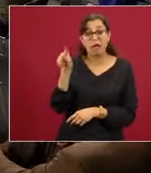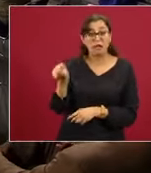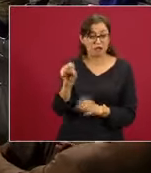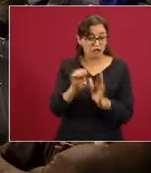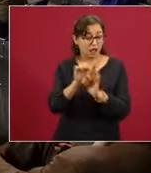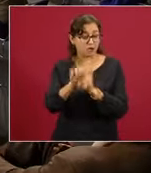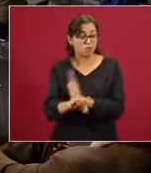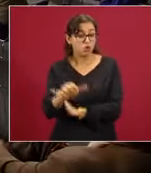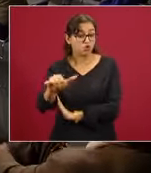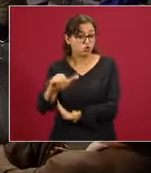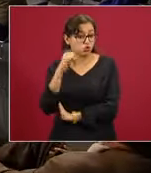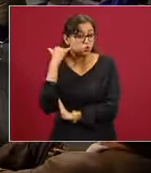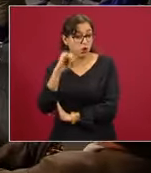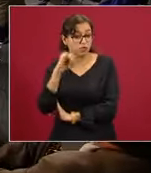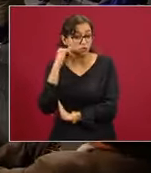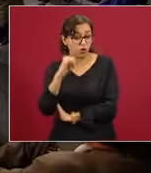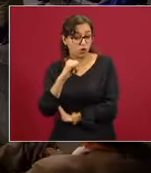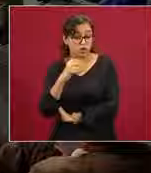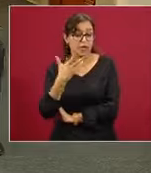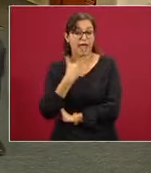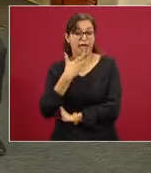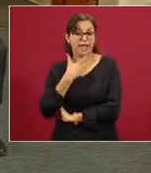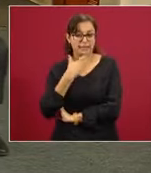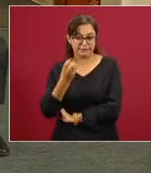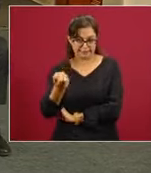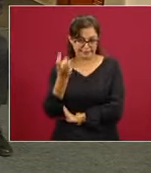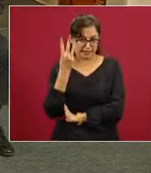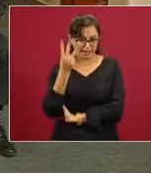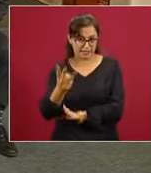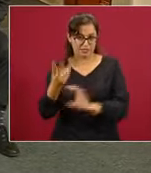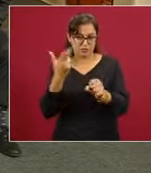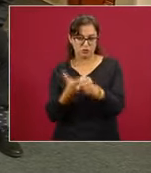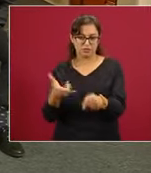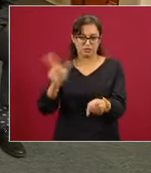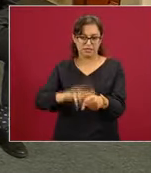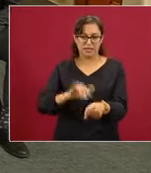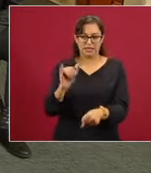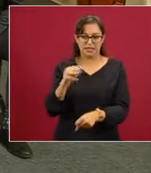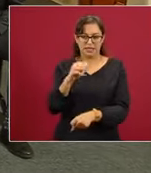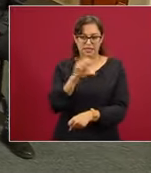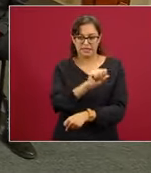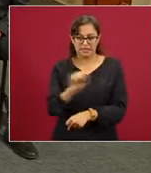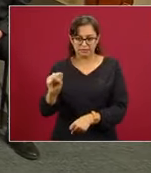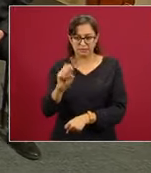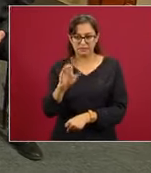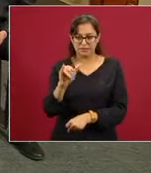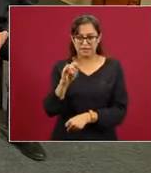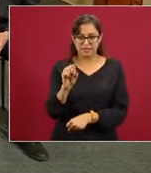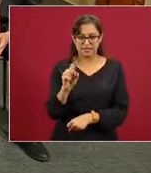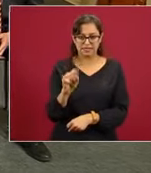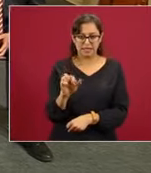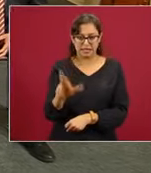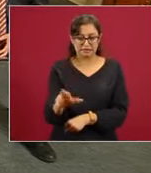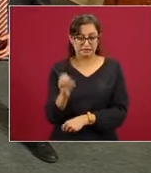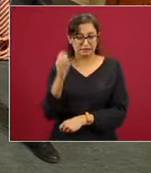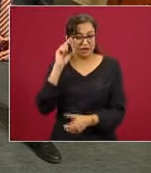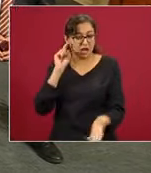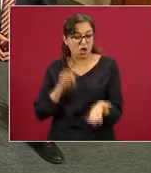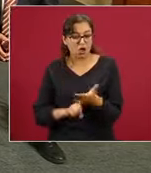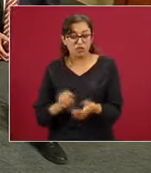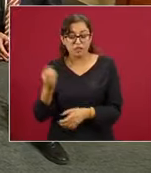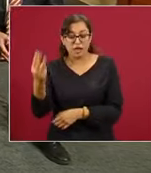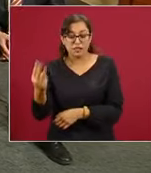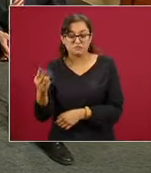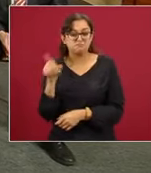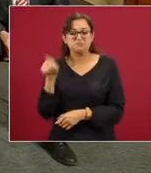en los tres hospitales del IMSS-Bienestar, no sé si me equivoco, pero son tres, no